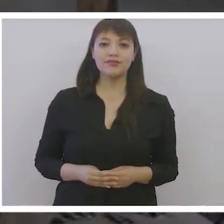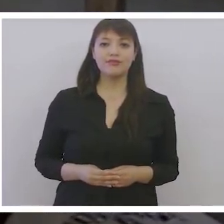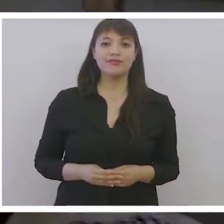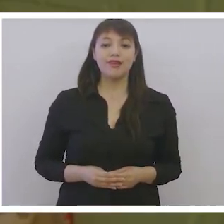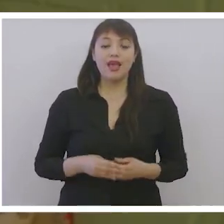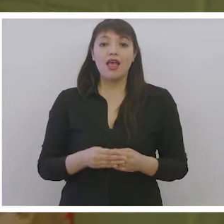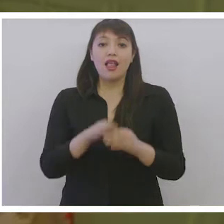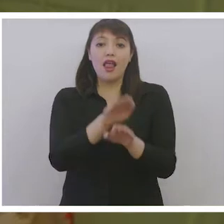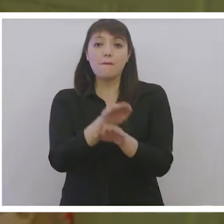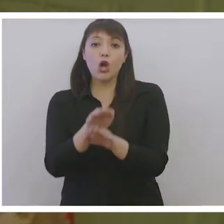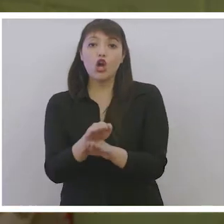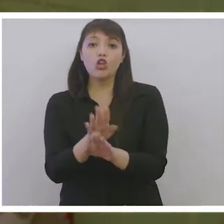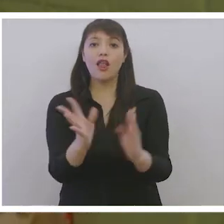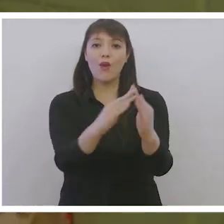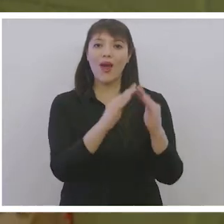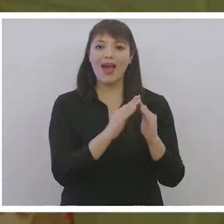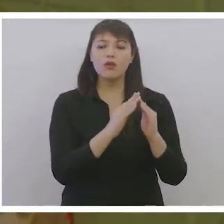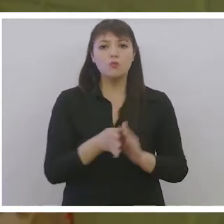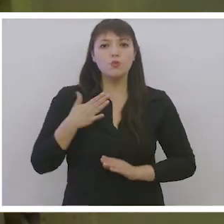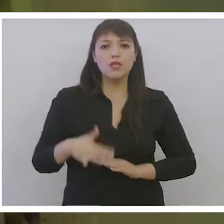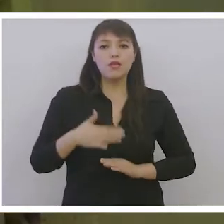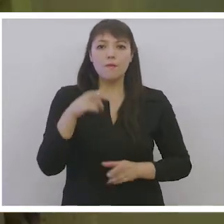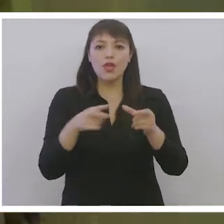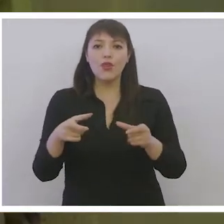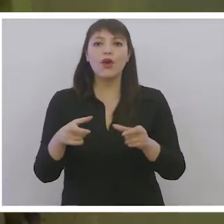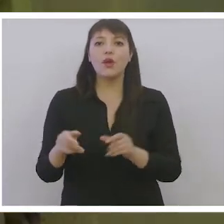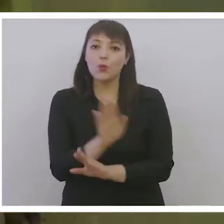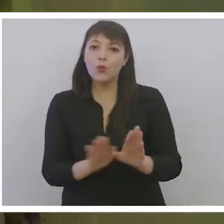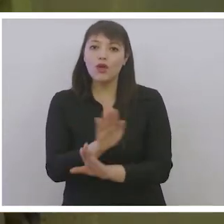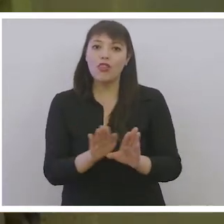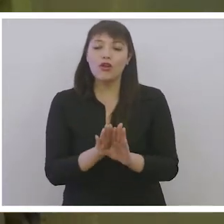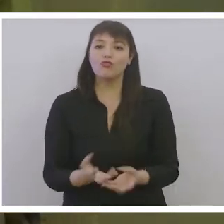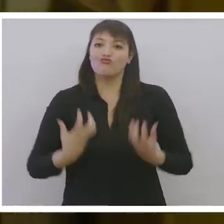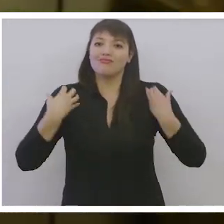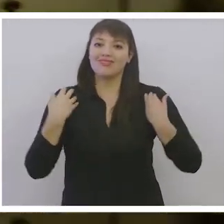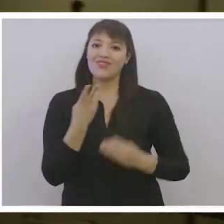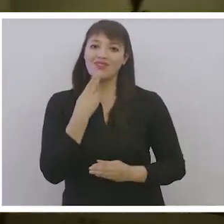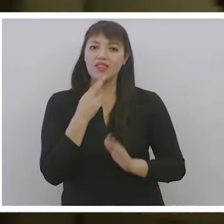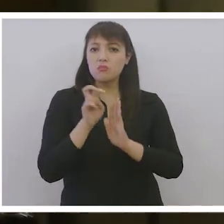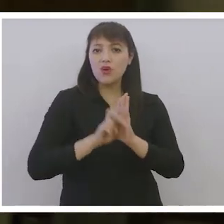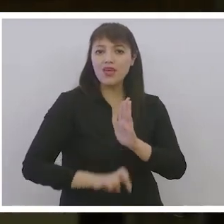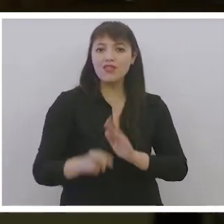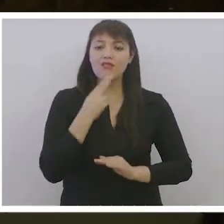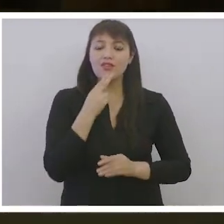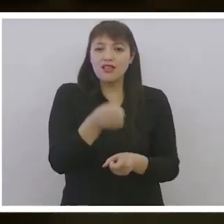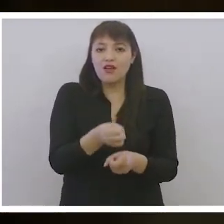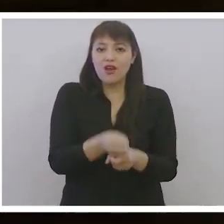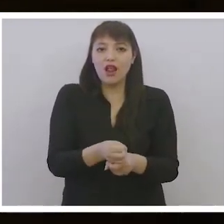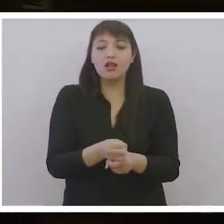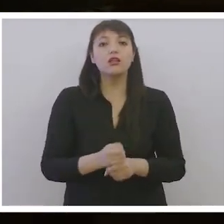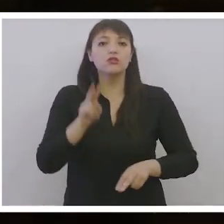El apoyo a estos hogares es importante para que muchas personas cuidadoras retomen sus proyectos personales y laborales, derechos